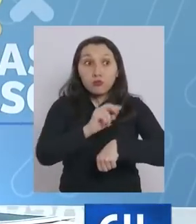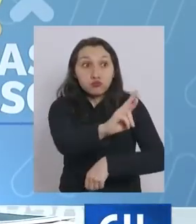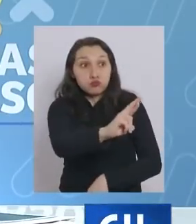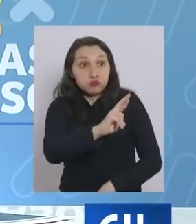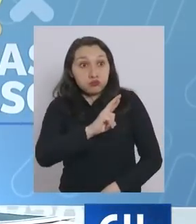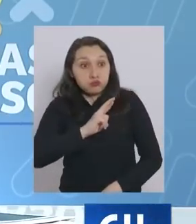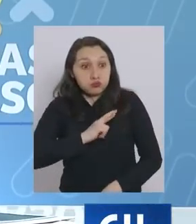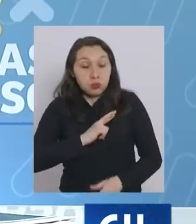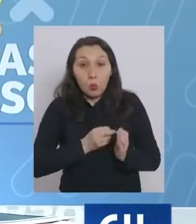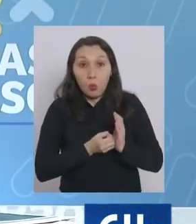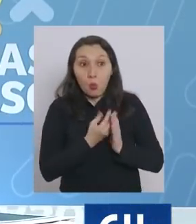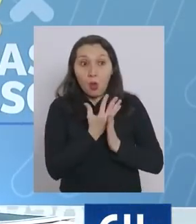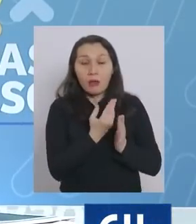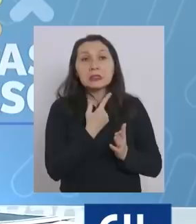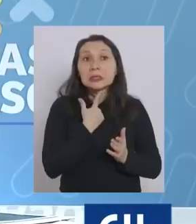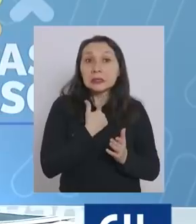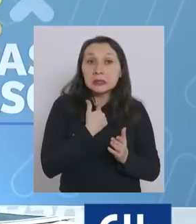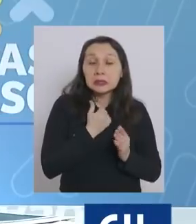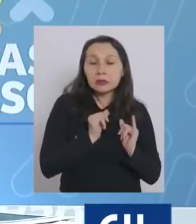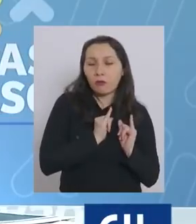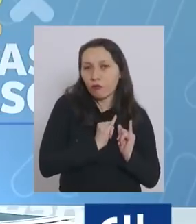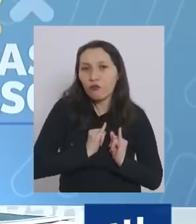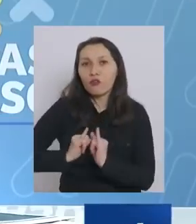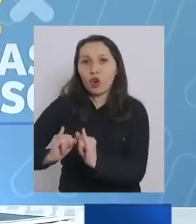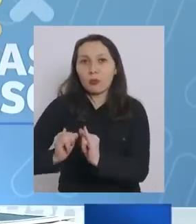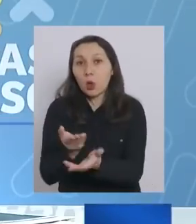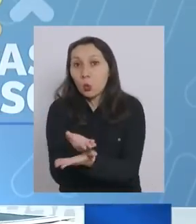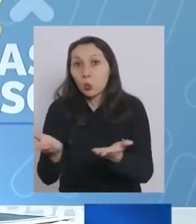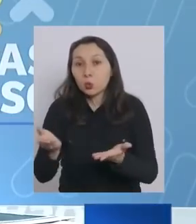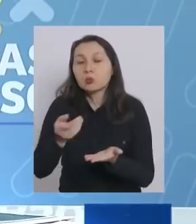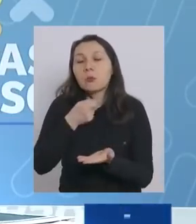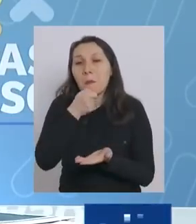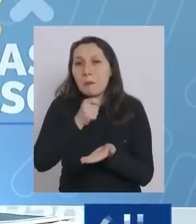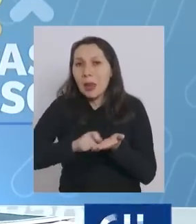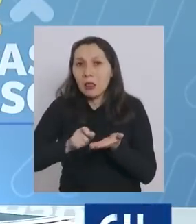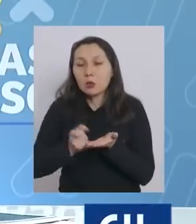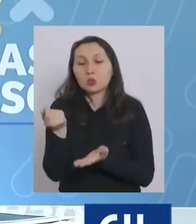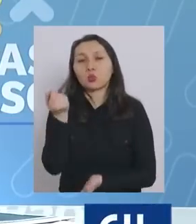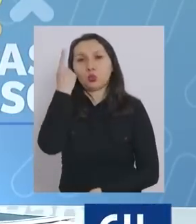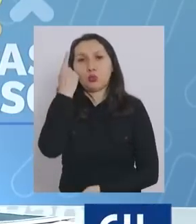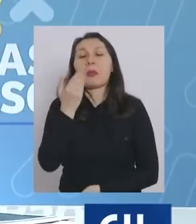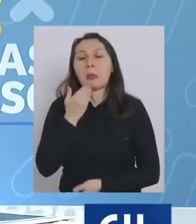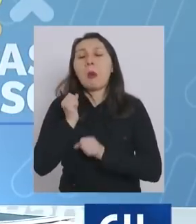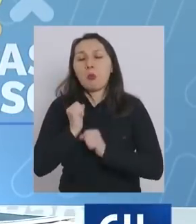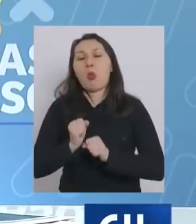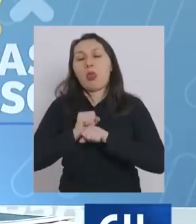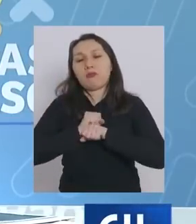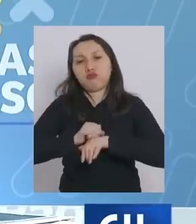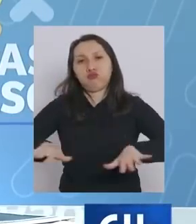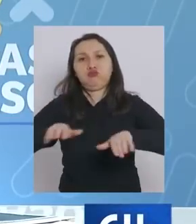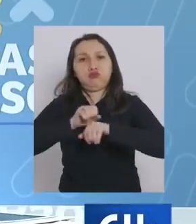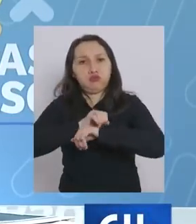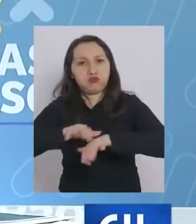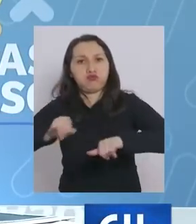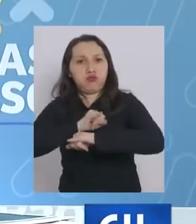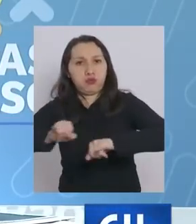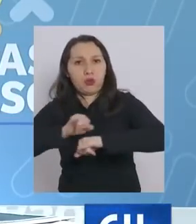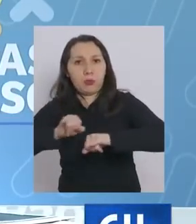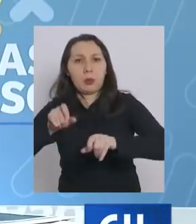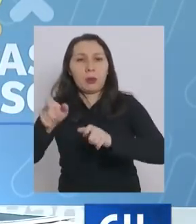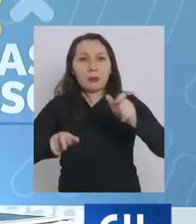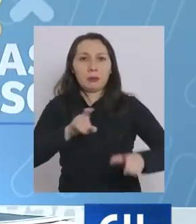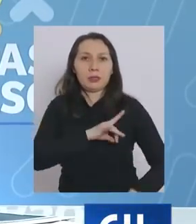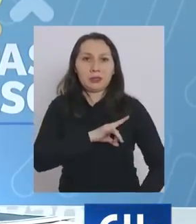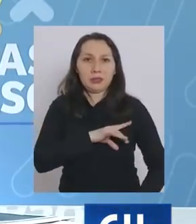cual tengamos algún dato interesante para que ustedes como periodistas lo conozcan y lo puedan difundir a la población